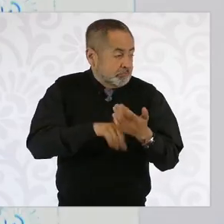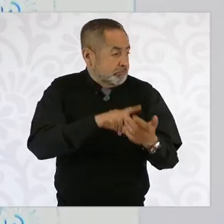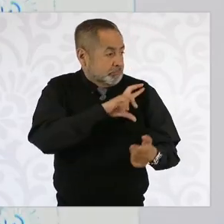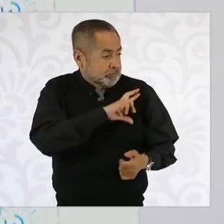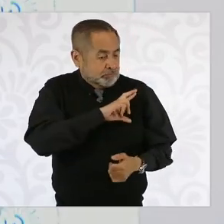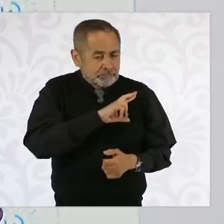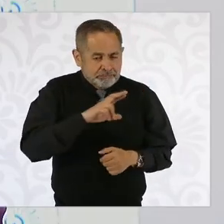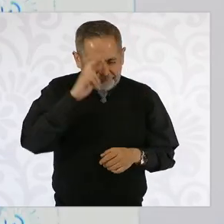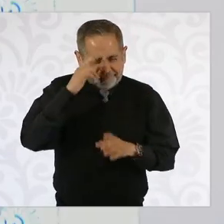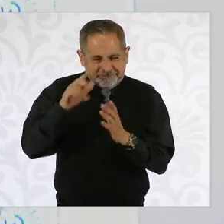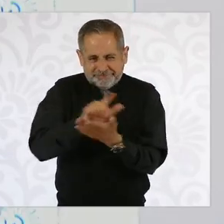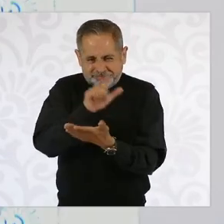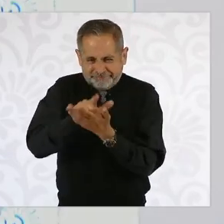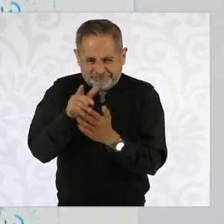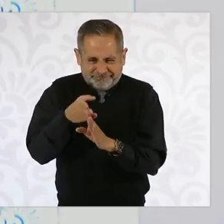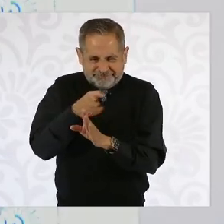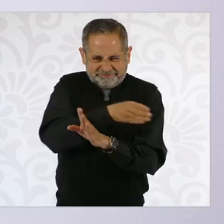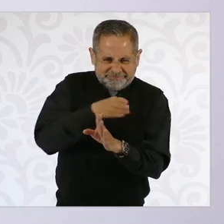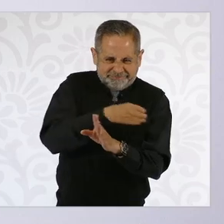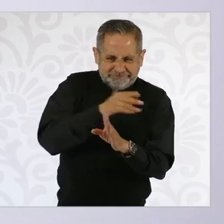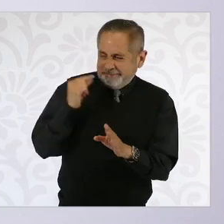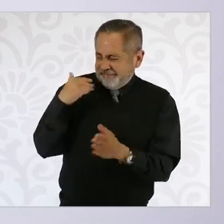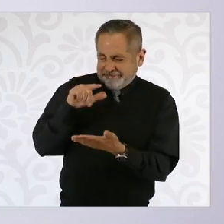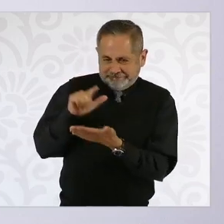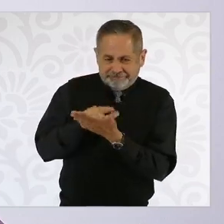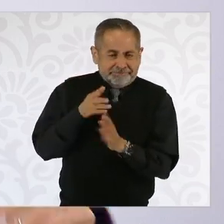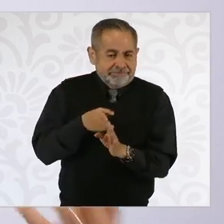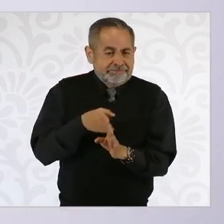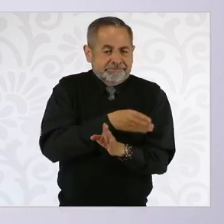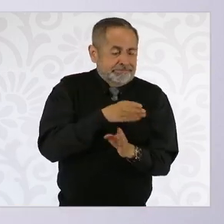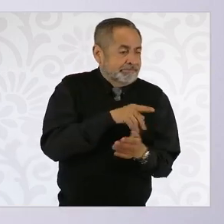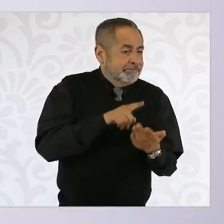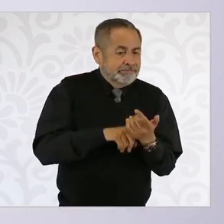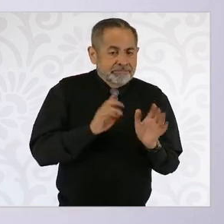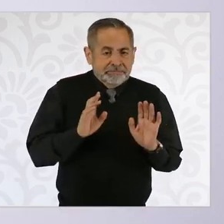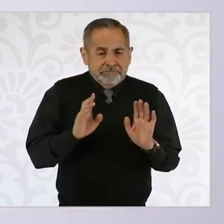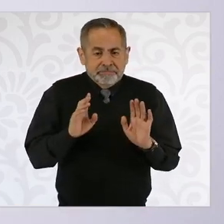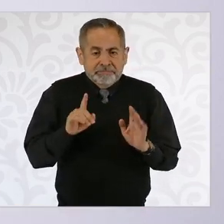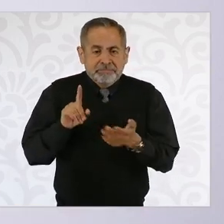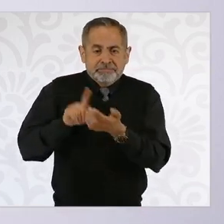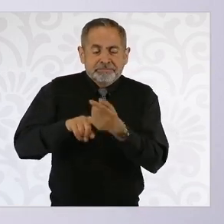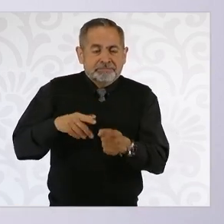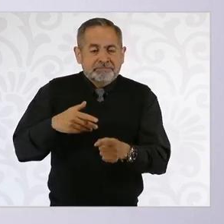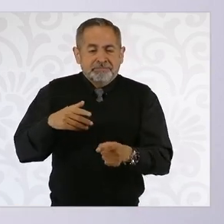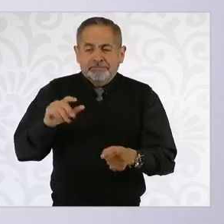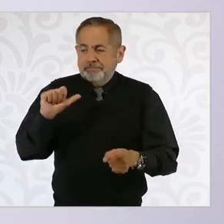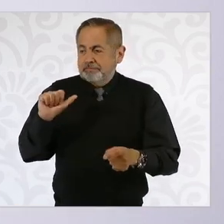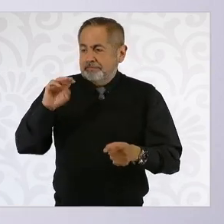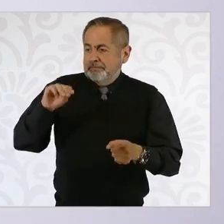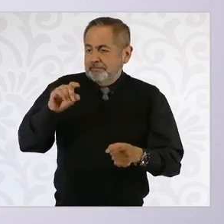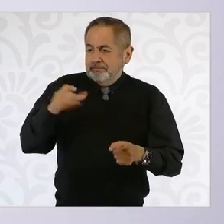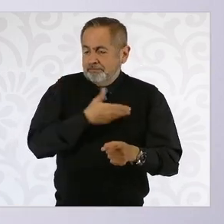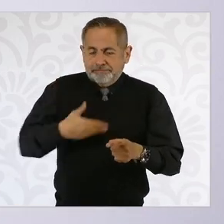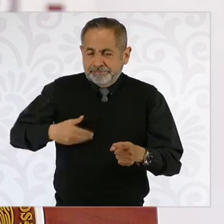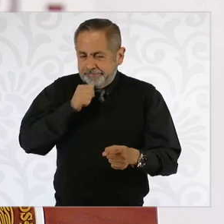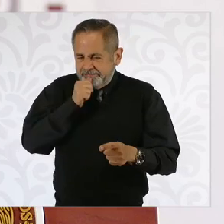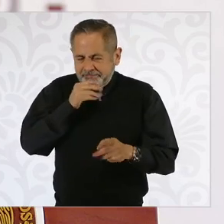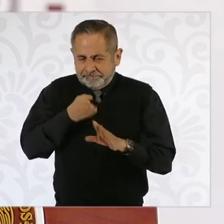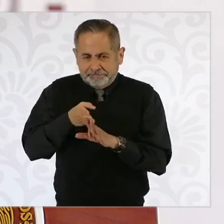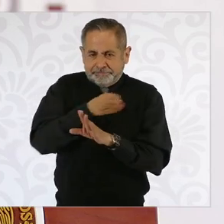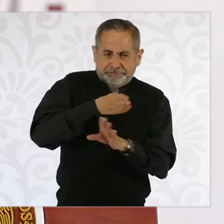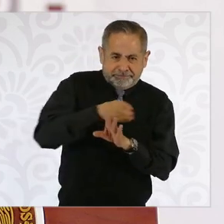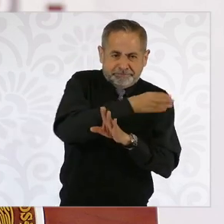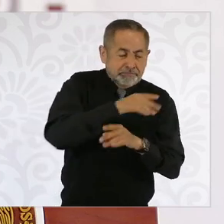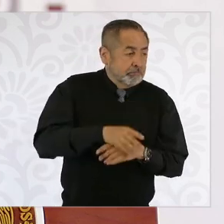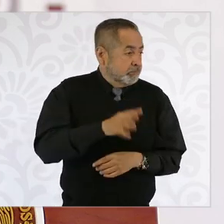antes de la reforma constitucional que se acaba de aprobar y antes de que llegara el presidente López Obrador, si tienes